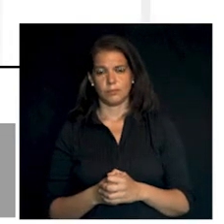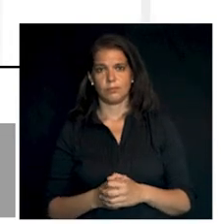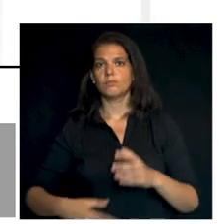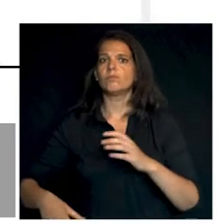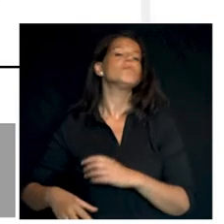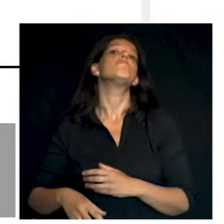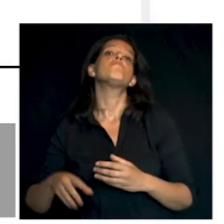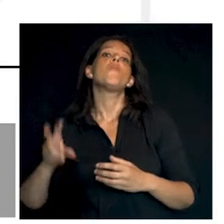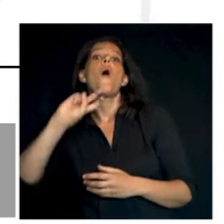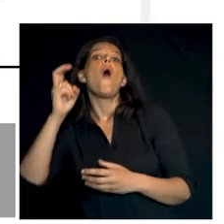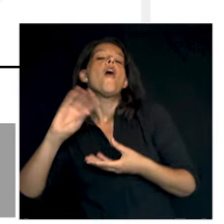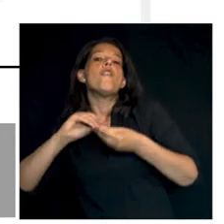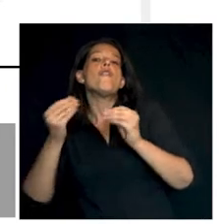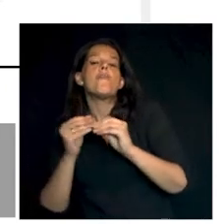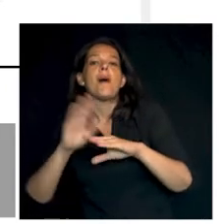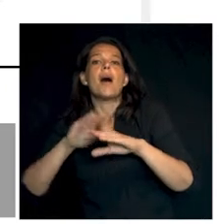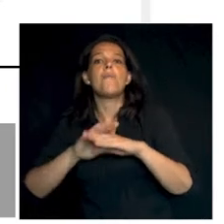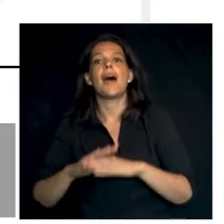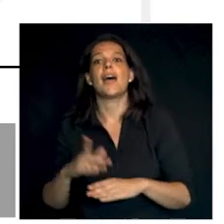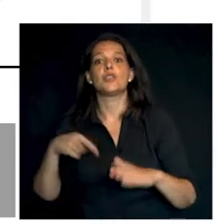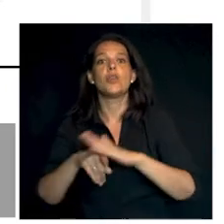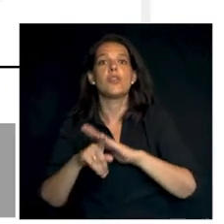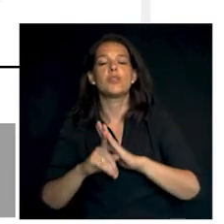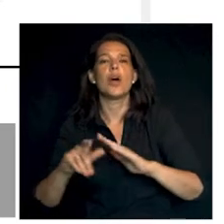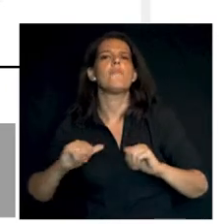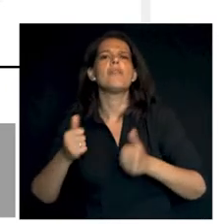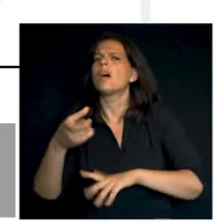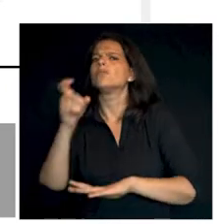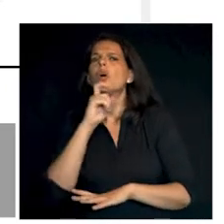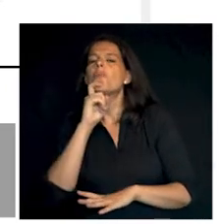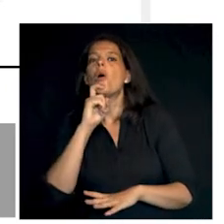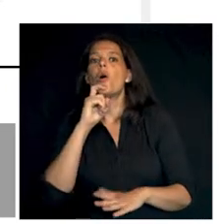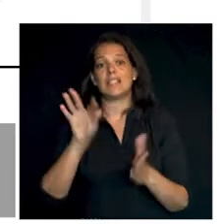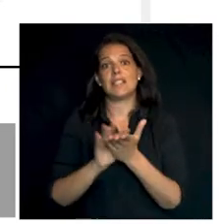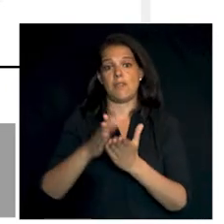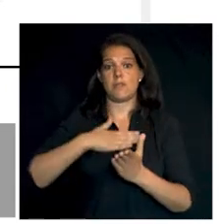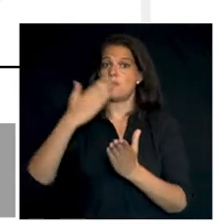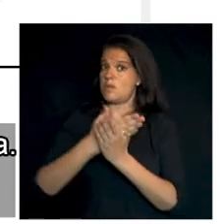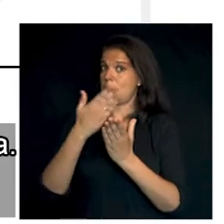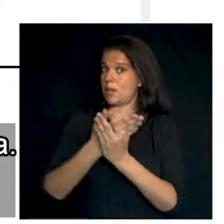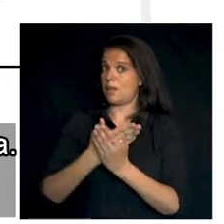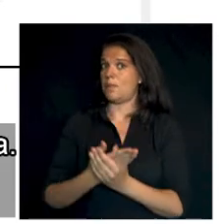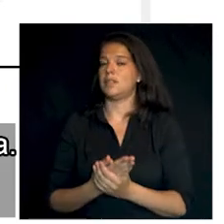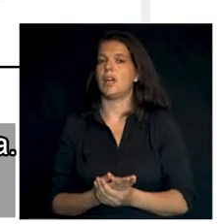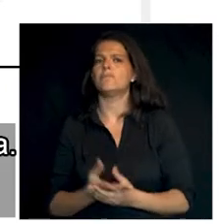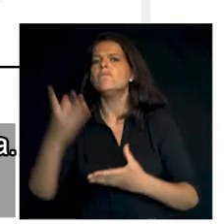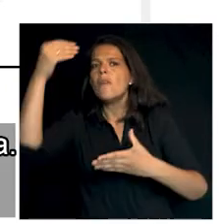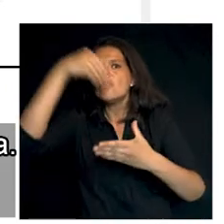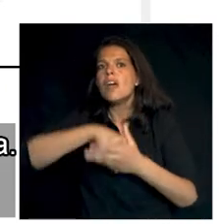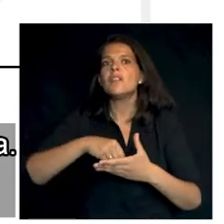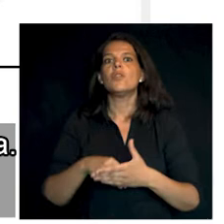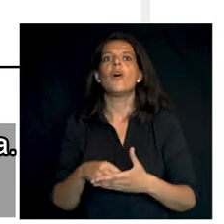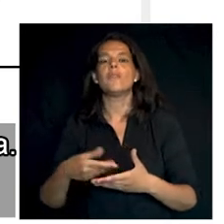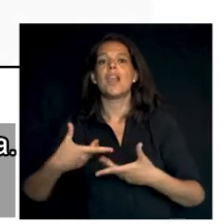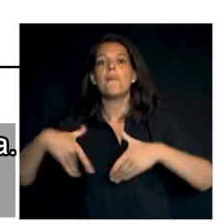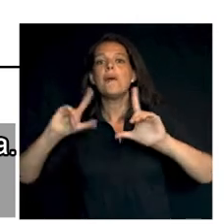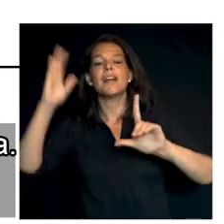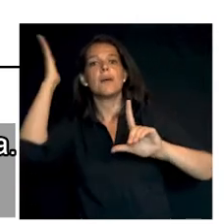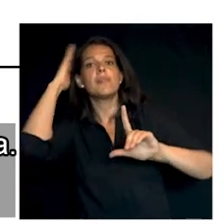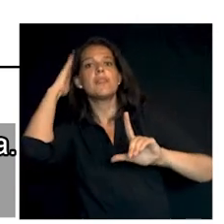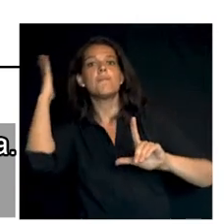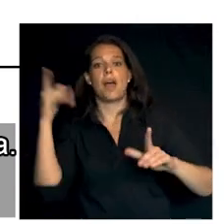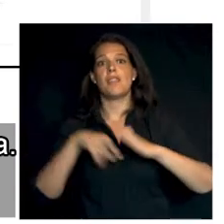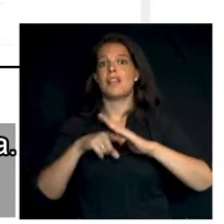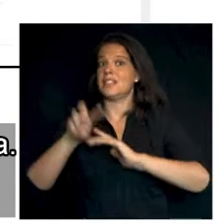Otro modo de iniciar esta solicitud es a través del servicio Mi Carpeta, que se encuentra en la página principal de la